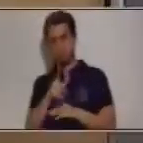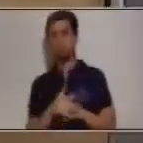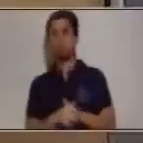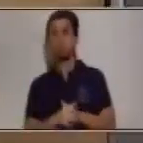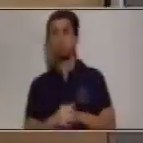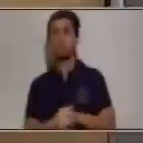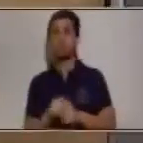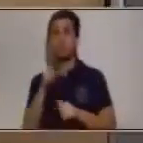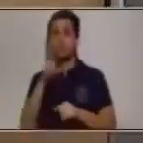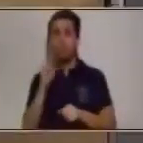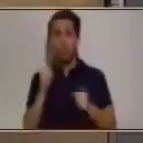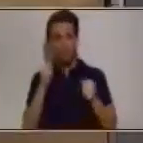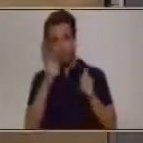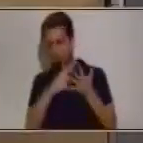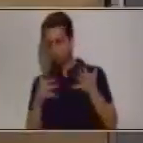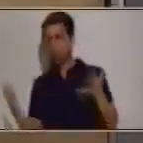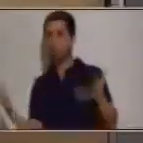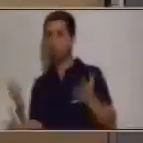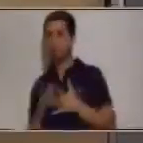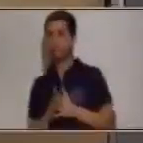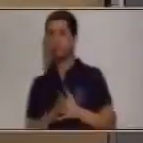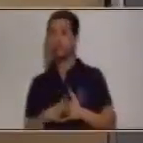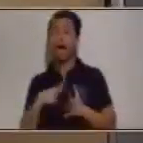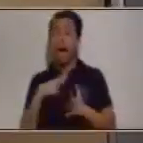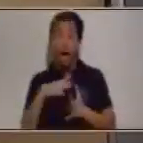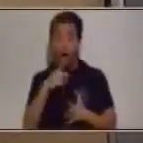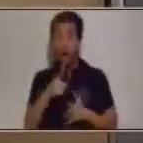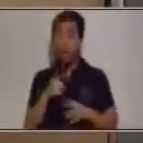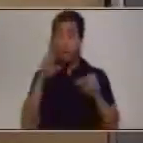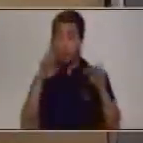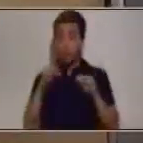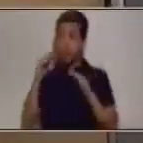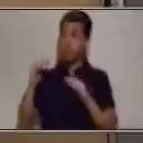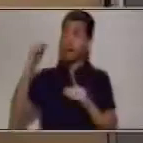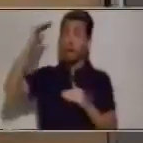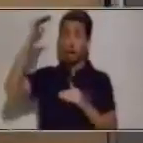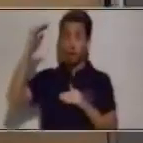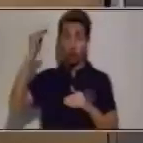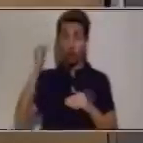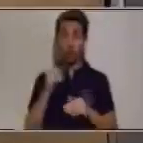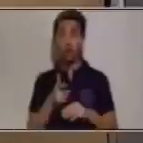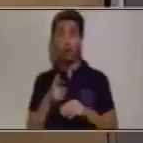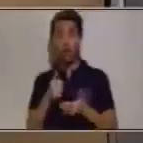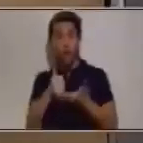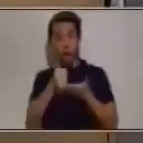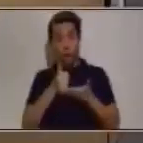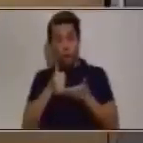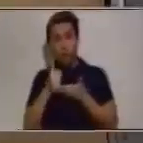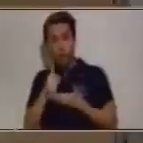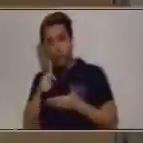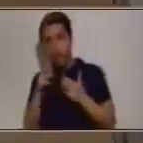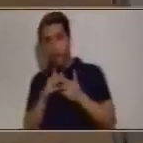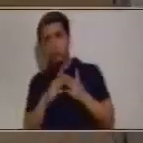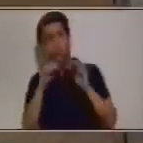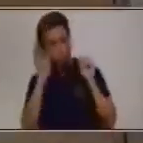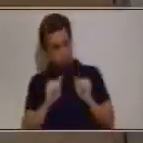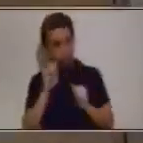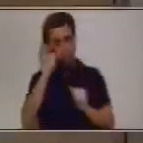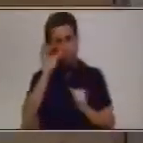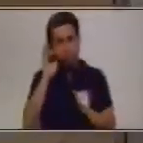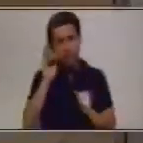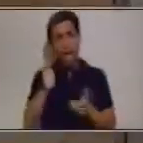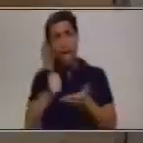Tú puedes hacer parte de esto y si hay alguna persona mayor que por supuesto te va a estar ayudando ahí en casita, le puedes decir que te